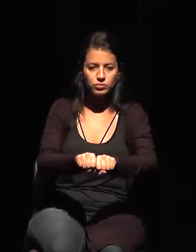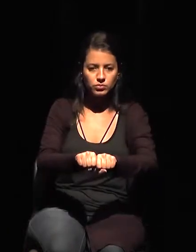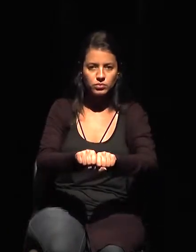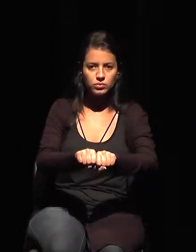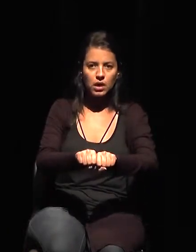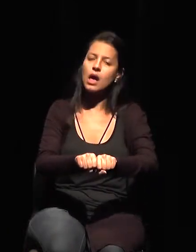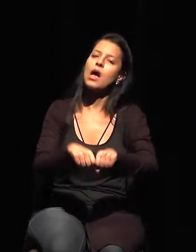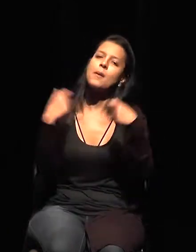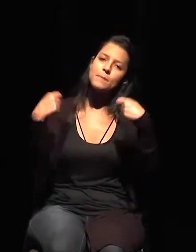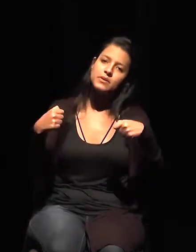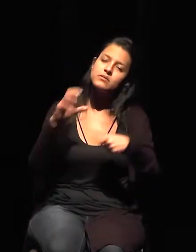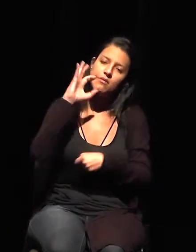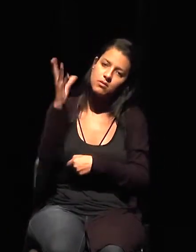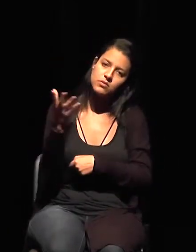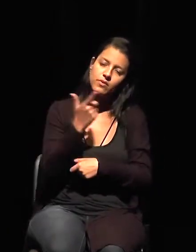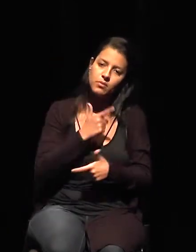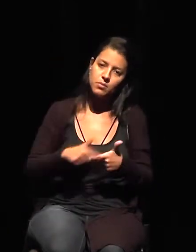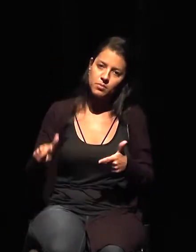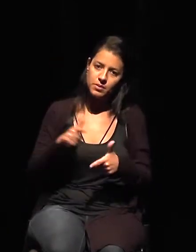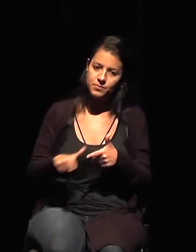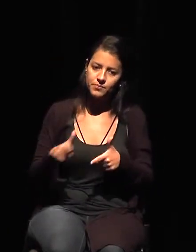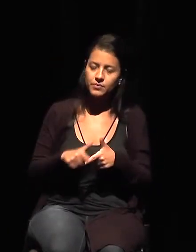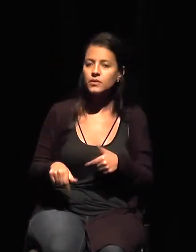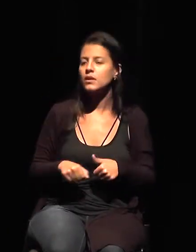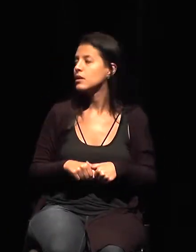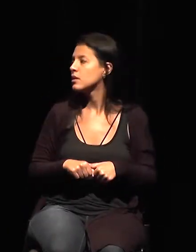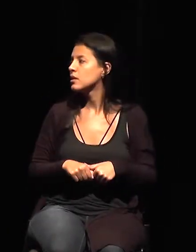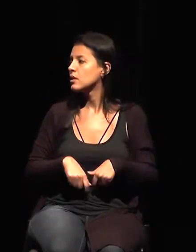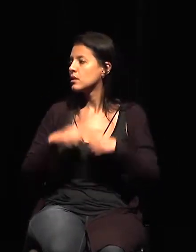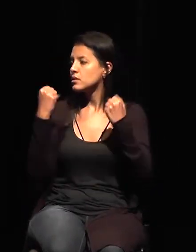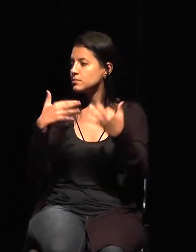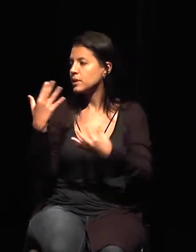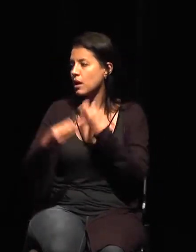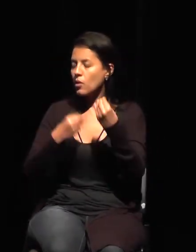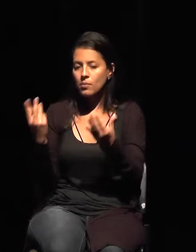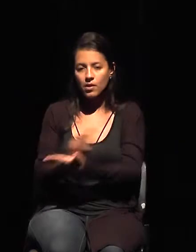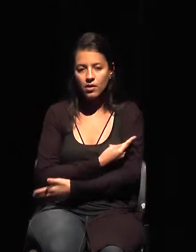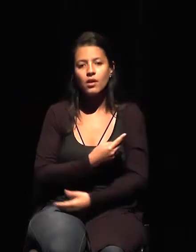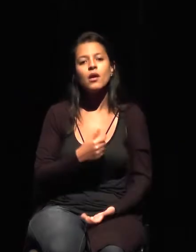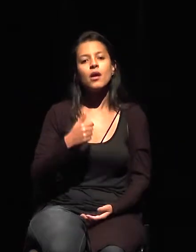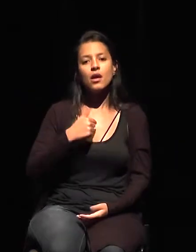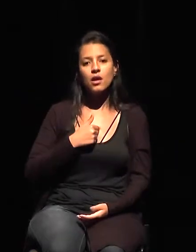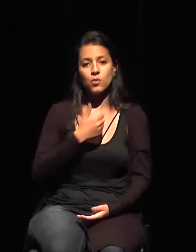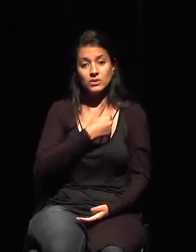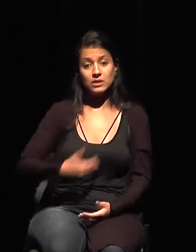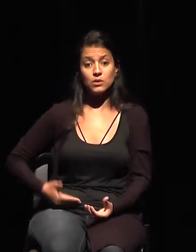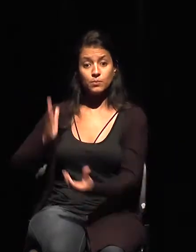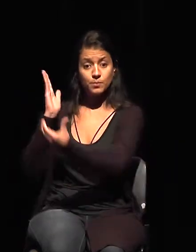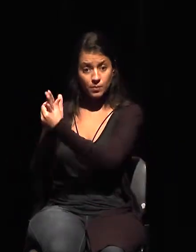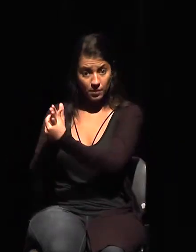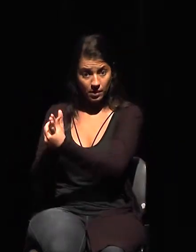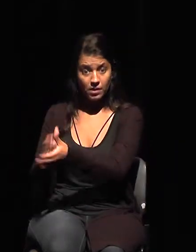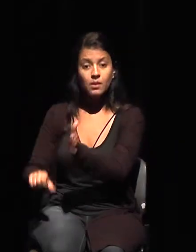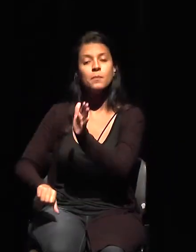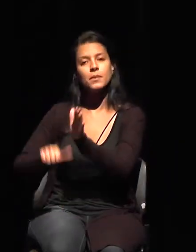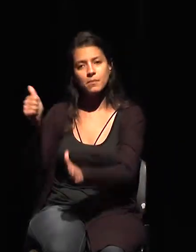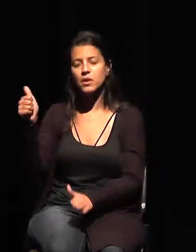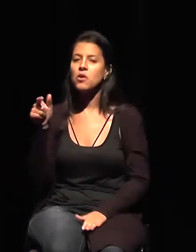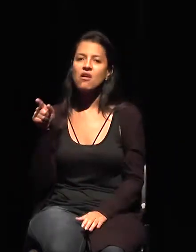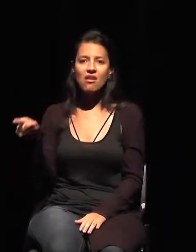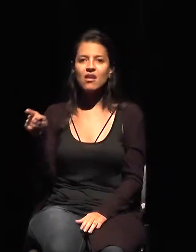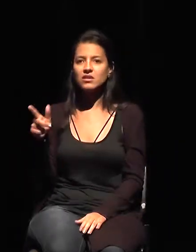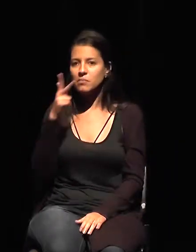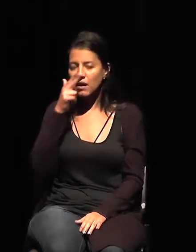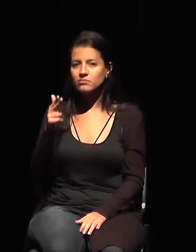A ver, yo le puse una demanda al Estado, recurrieron, claro, porque se dieron cuenta de que habían